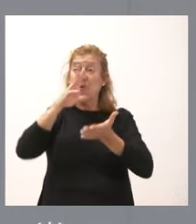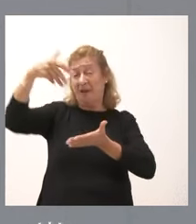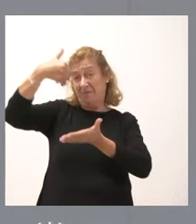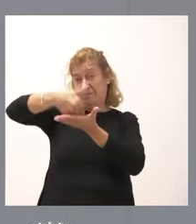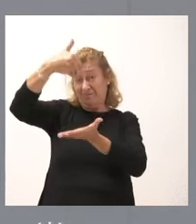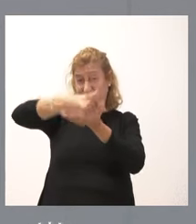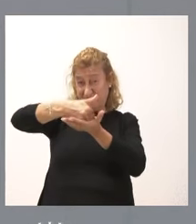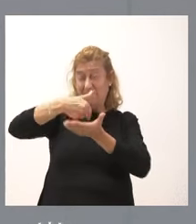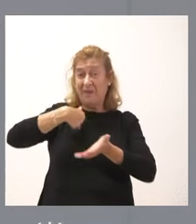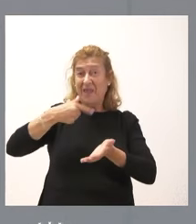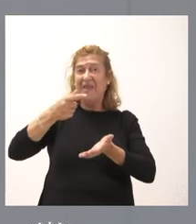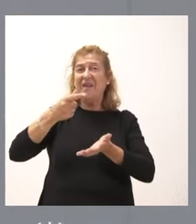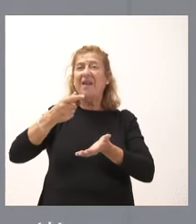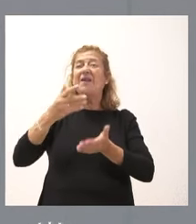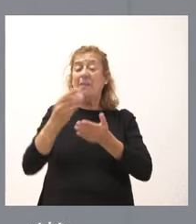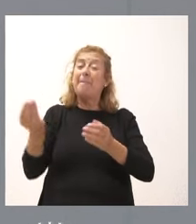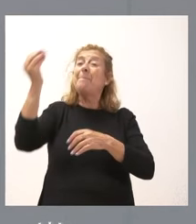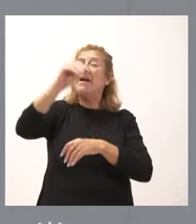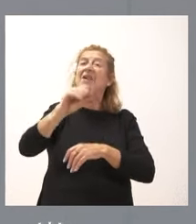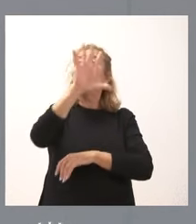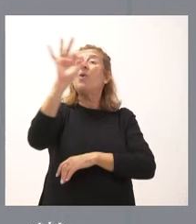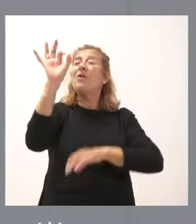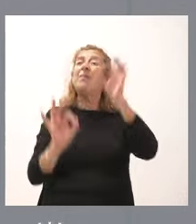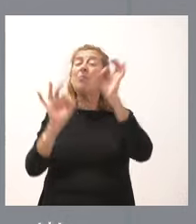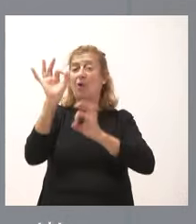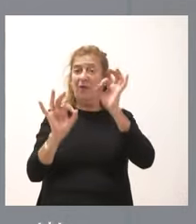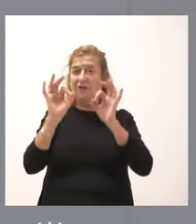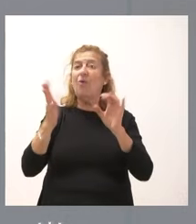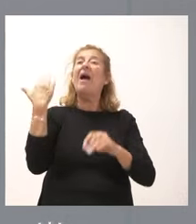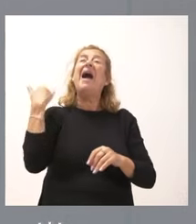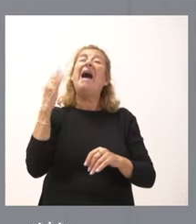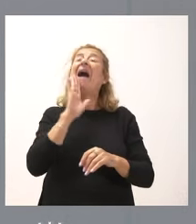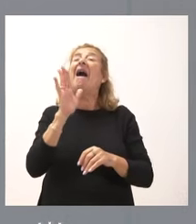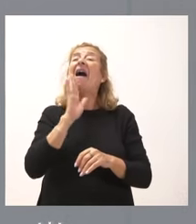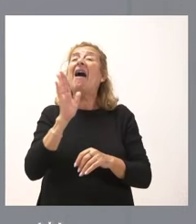en marcha ha crecido casi un 50%, pasando de poco más de